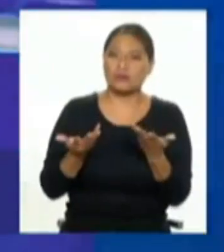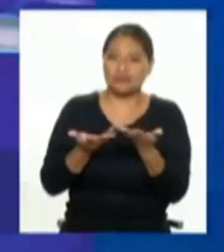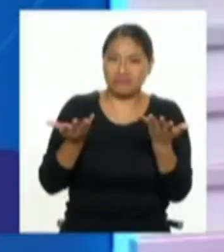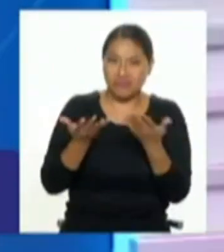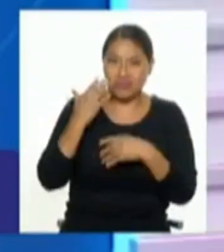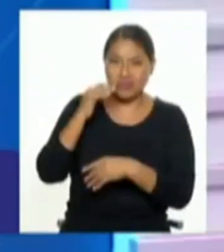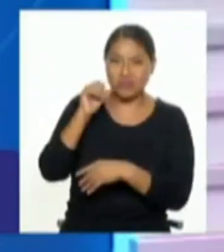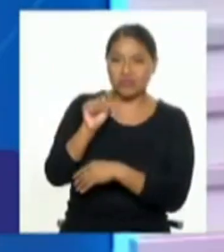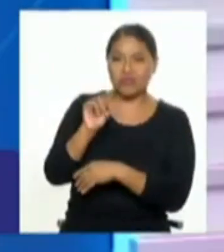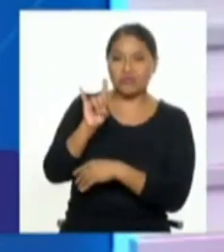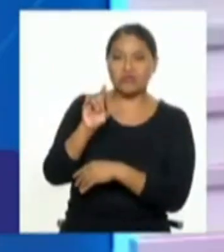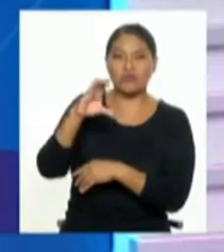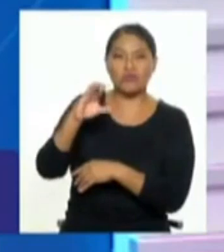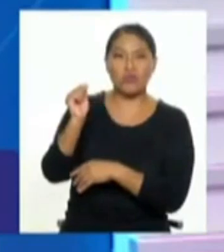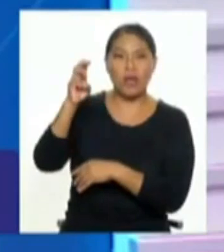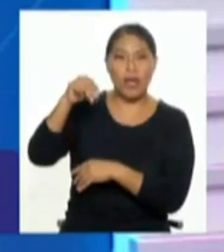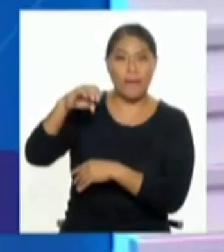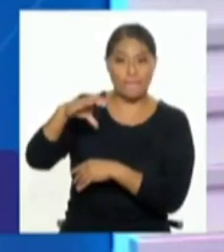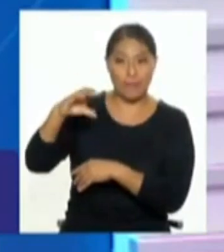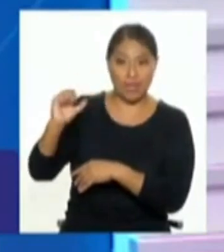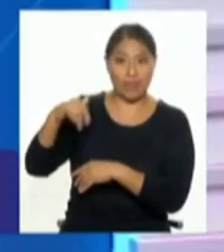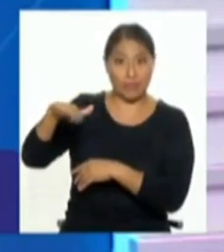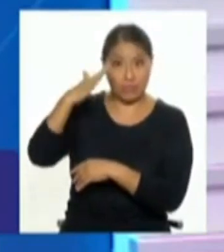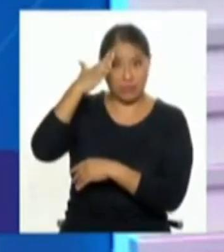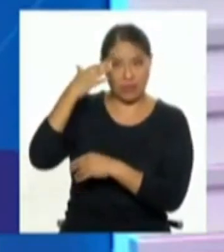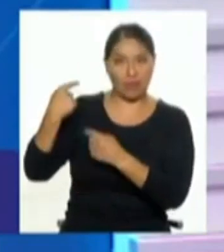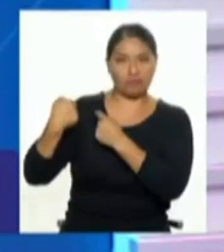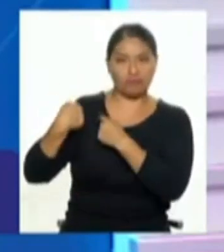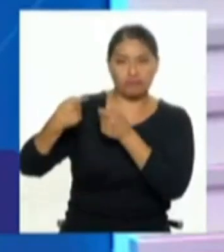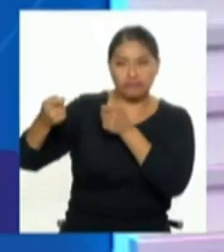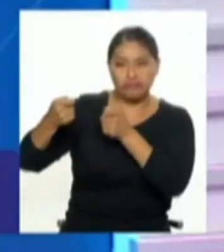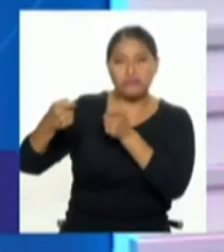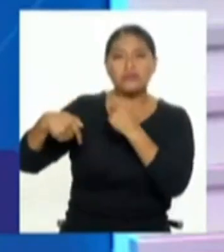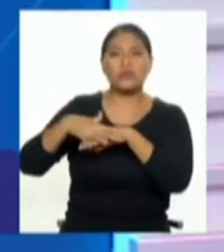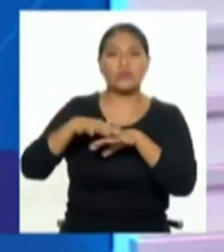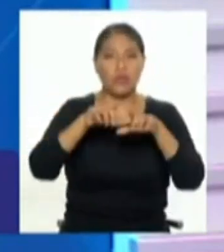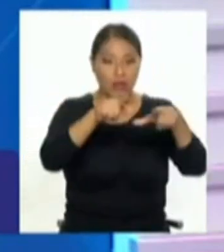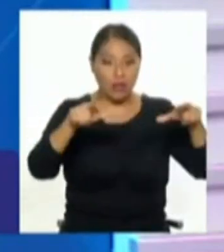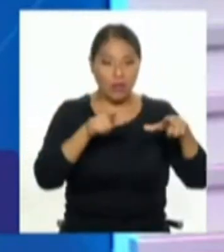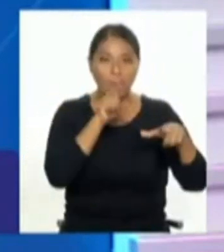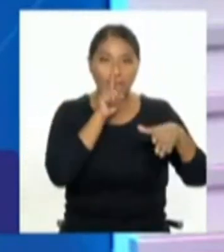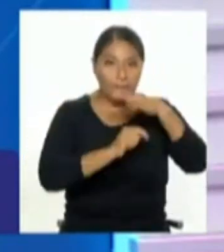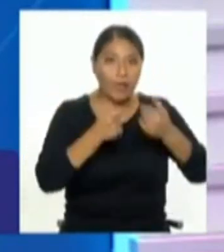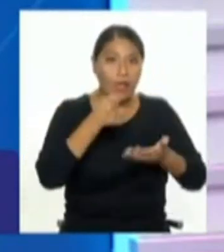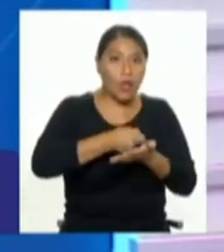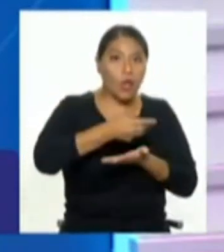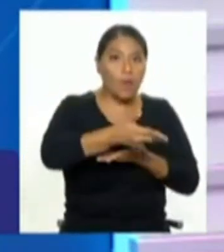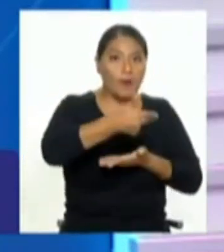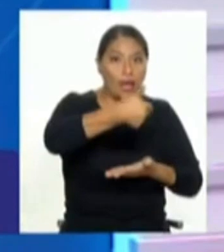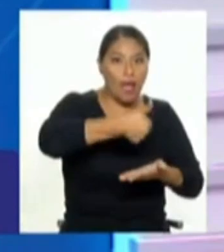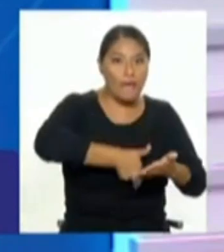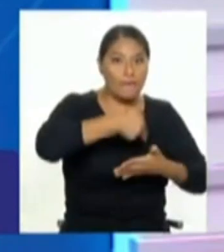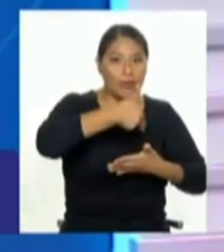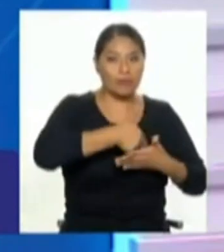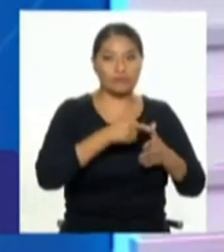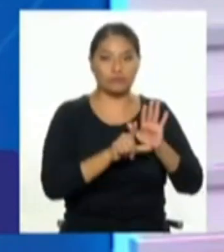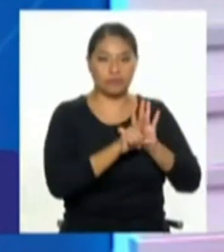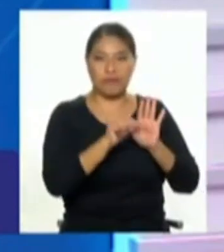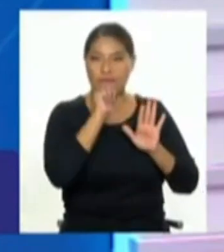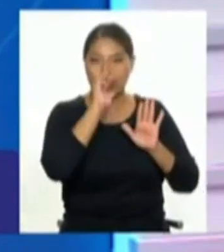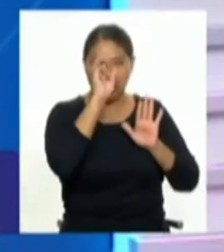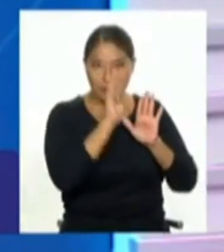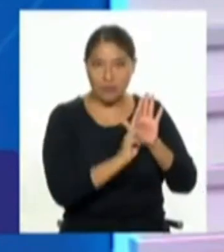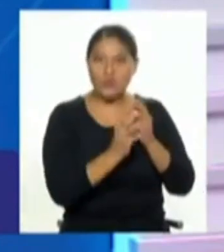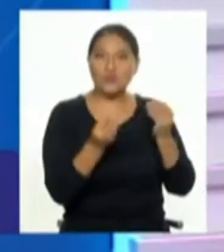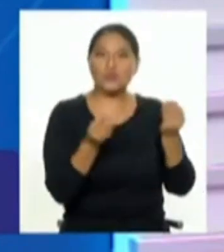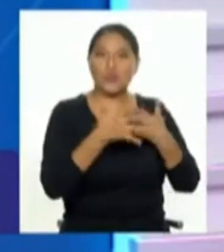¿la Zucamé tiene identificados esos lugares? O sea, porque acá también tiene que haber una acción preventiva de las organizaciones, no sé, de los respectivos